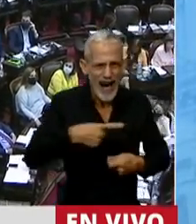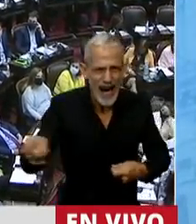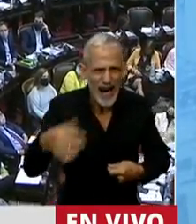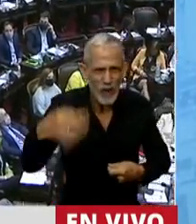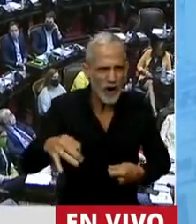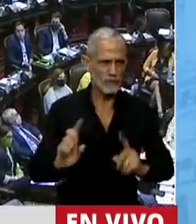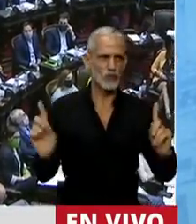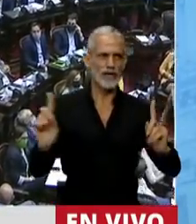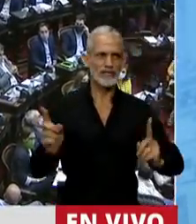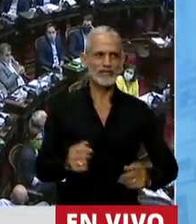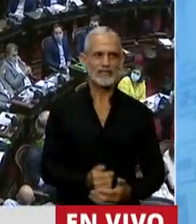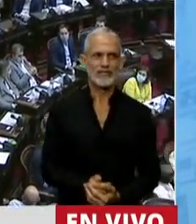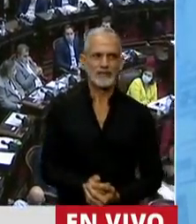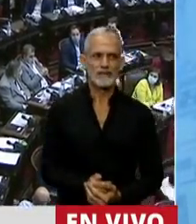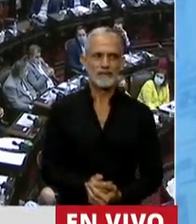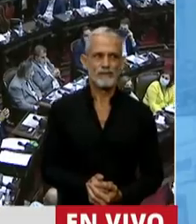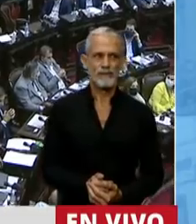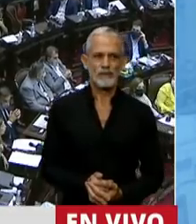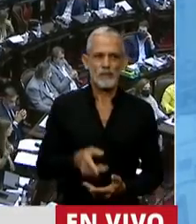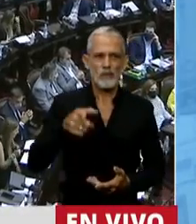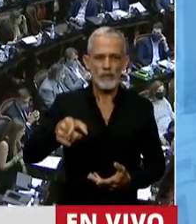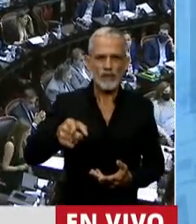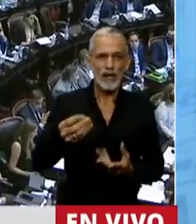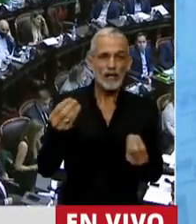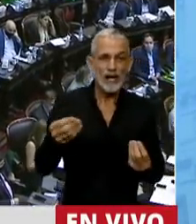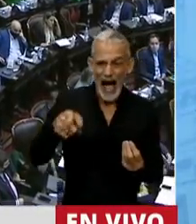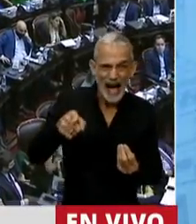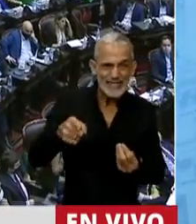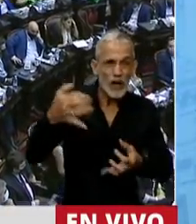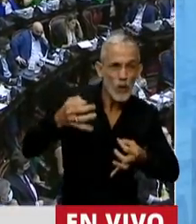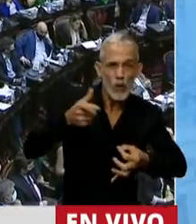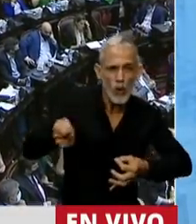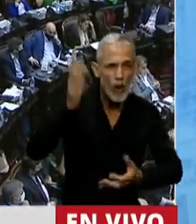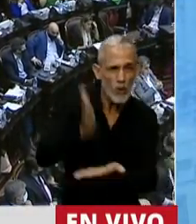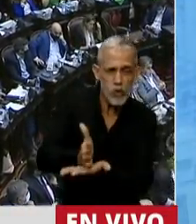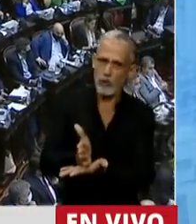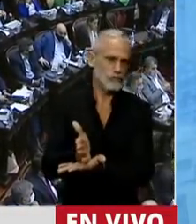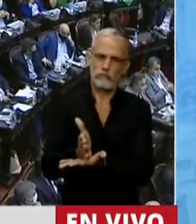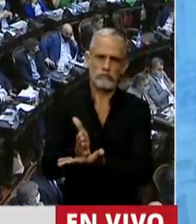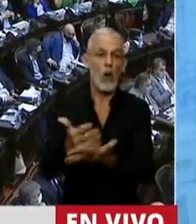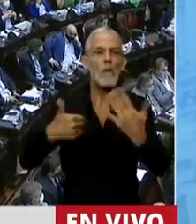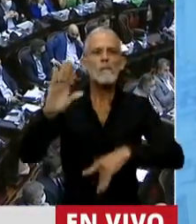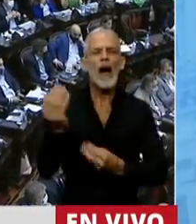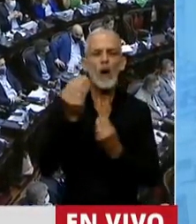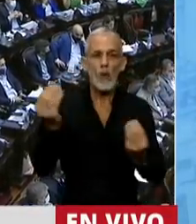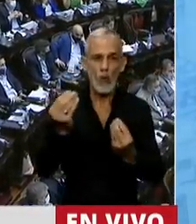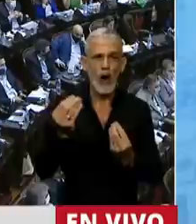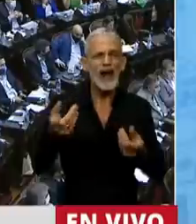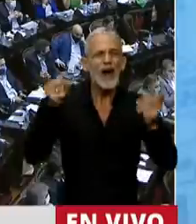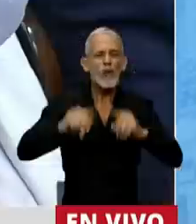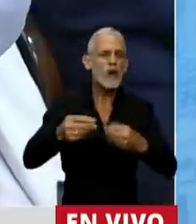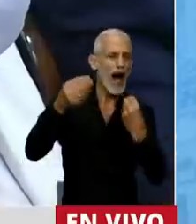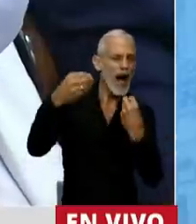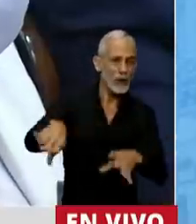Con esta ley como sociedad nos comprometemos a no juzgar, a no condenar, pero sobre todo a no volver a